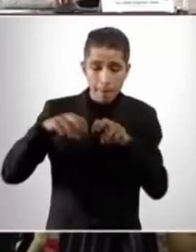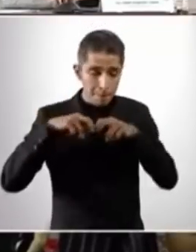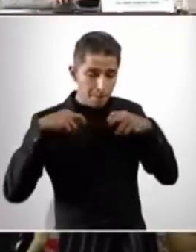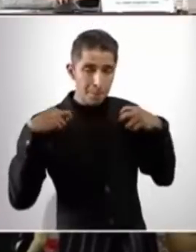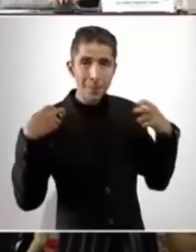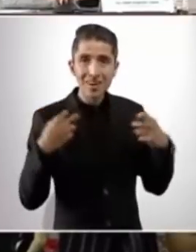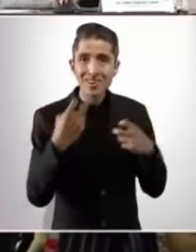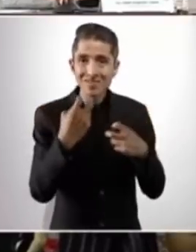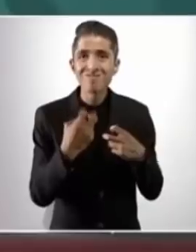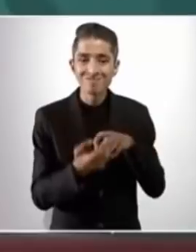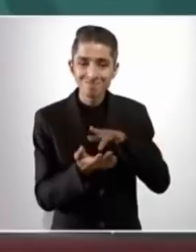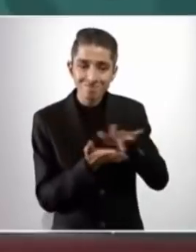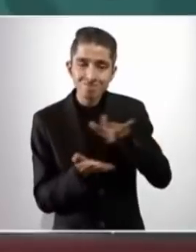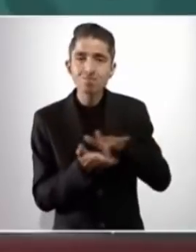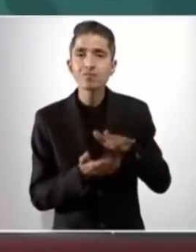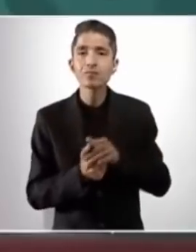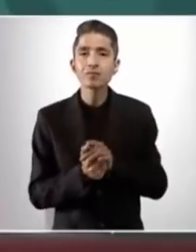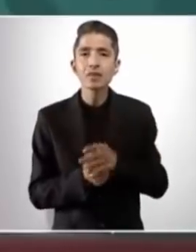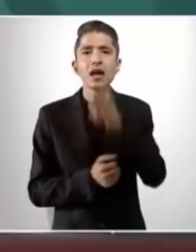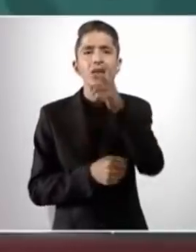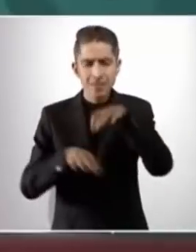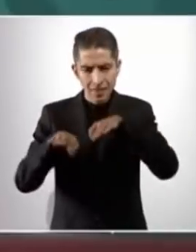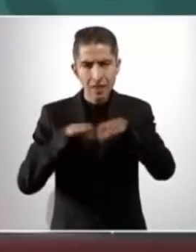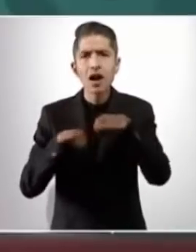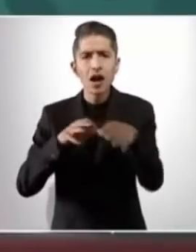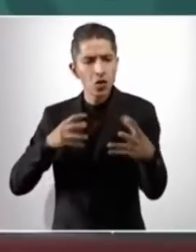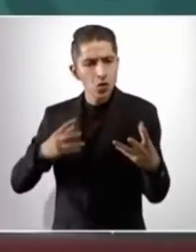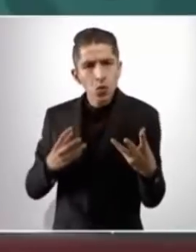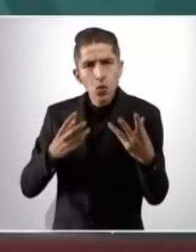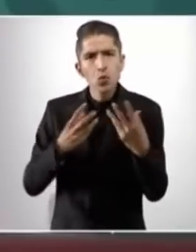a trabajar juntos,